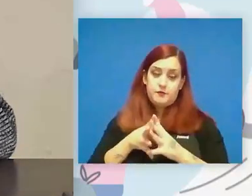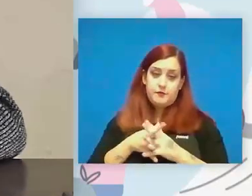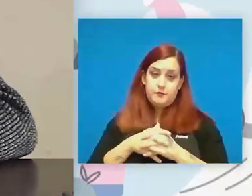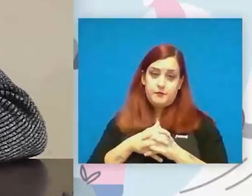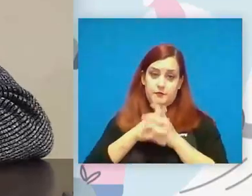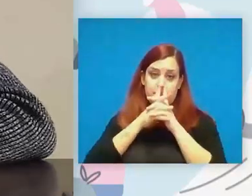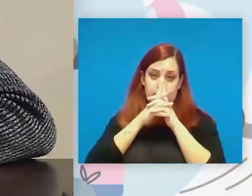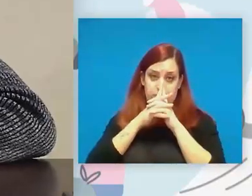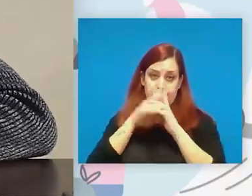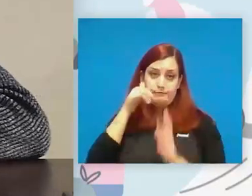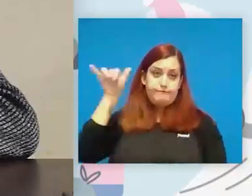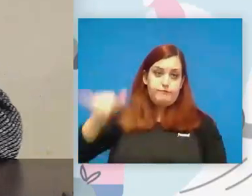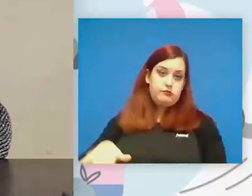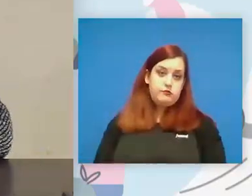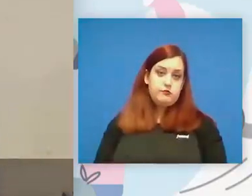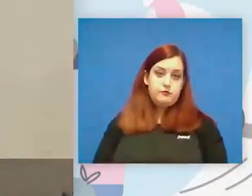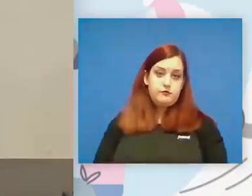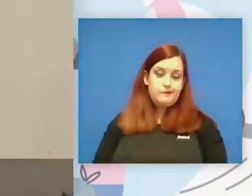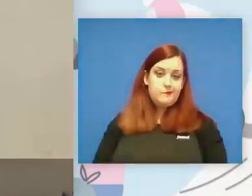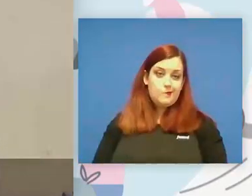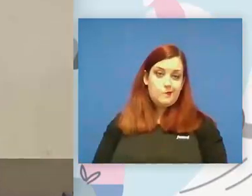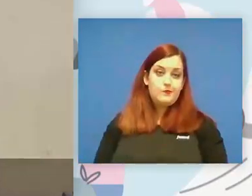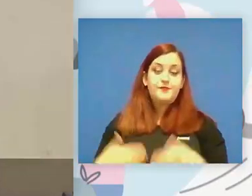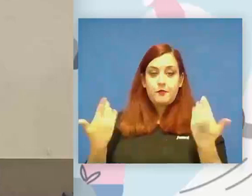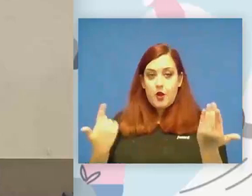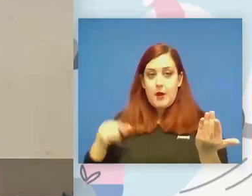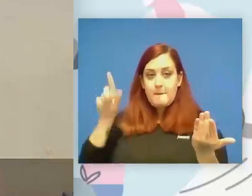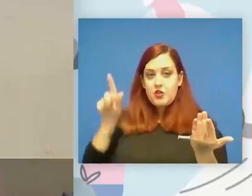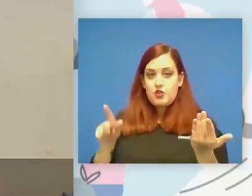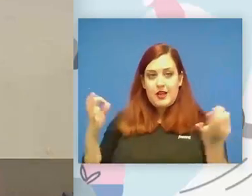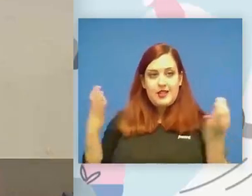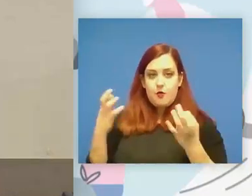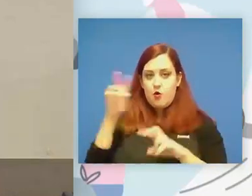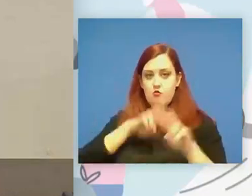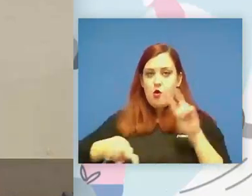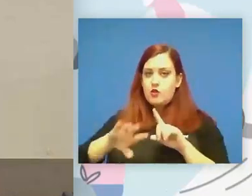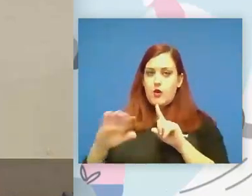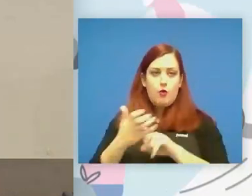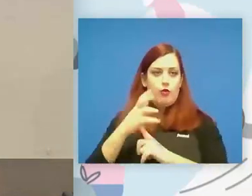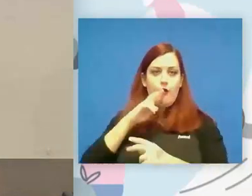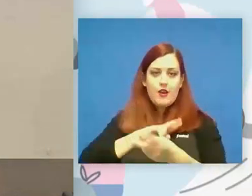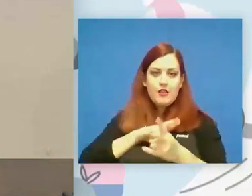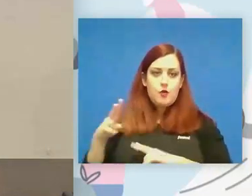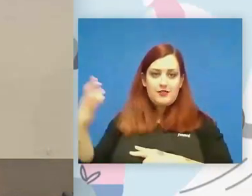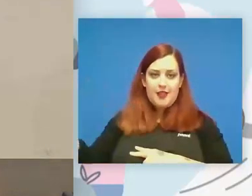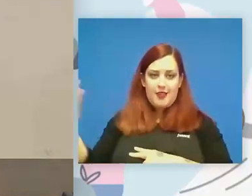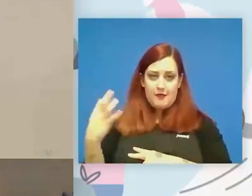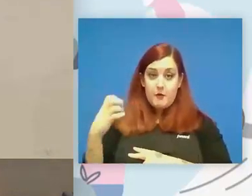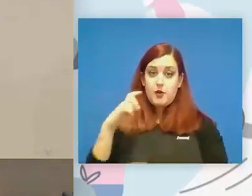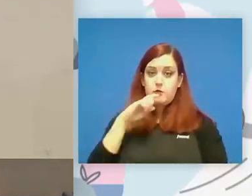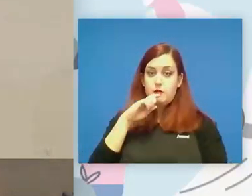te cuelga en el teléfono y tú dices va a esta persona tendría que darle una solución tendría que darle una respuesta es muy complicado